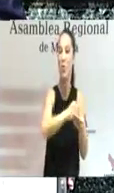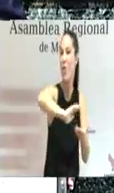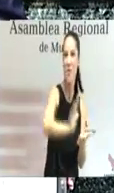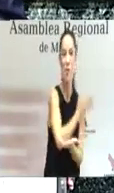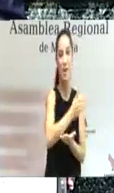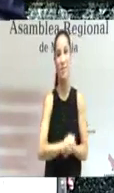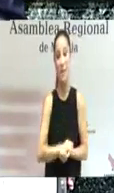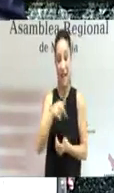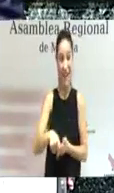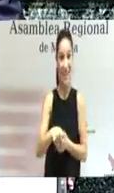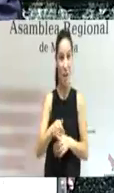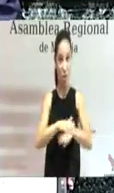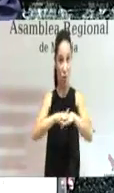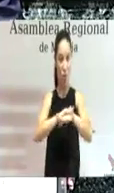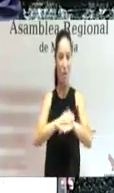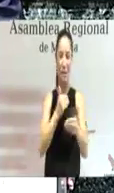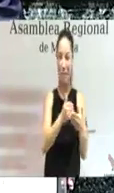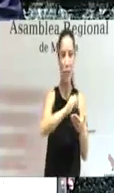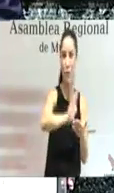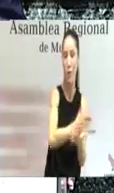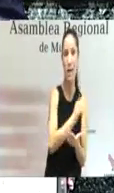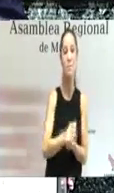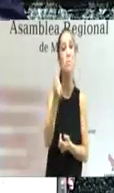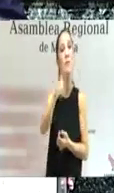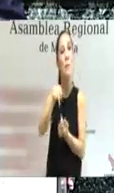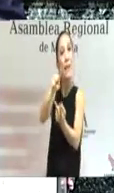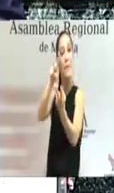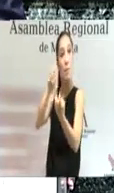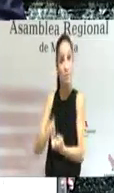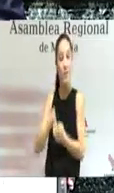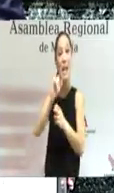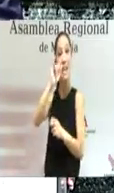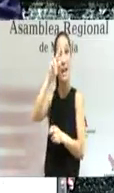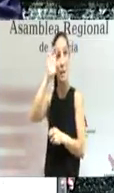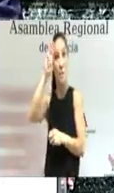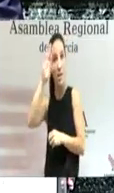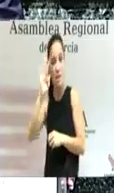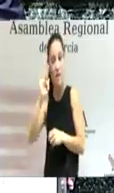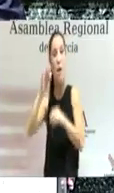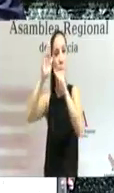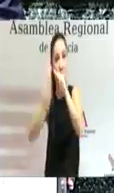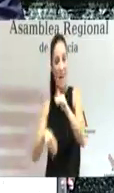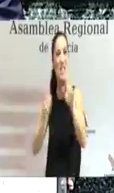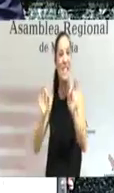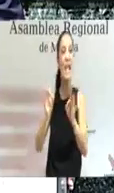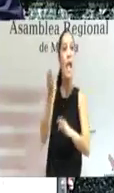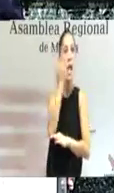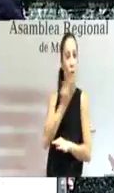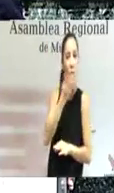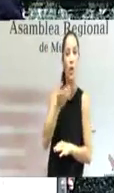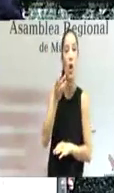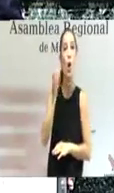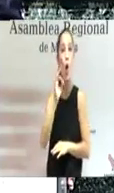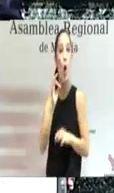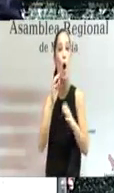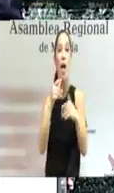esta legislatura donde hemos impulsado deducciones en el IRPF en materia educativa o las contribuciones a